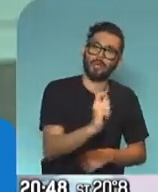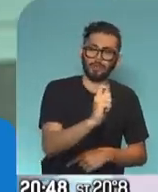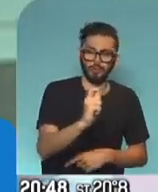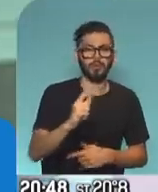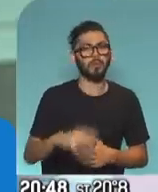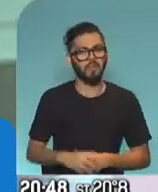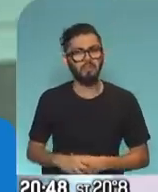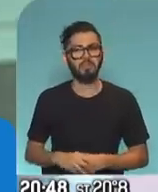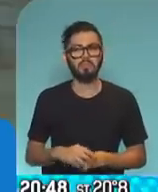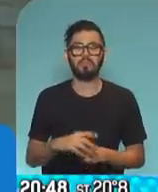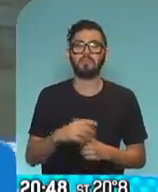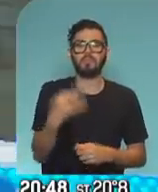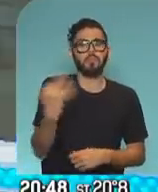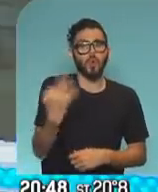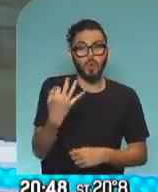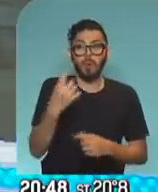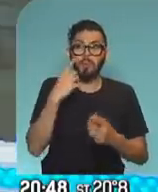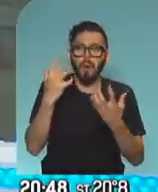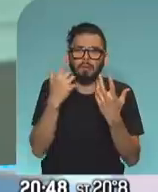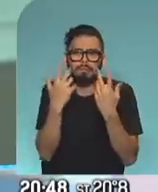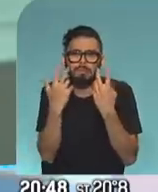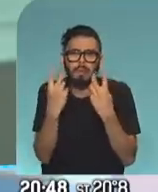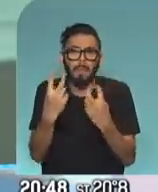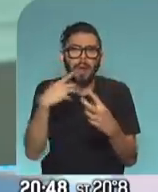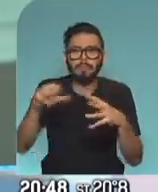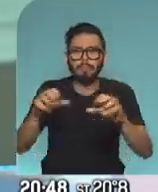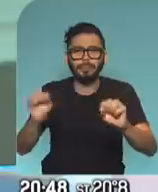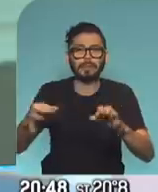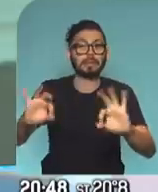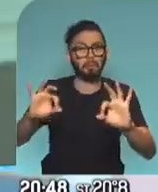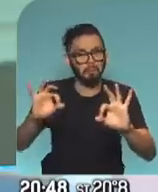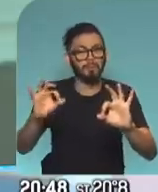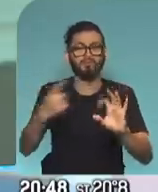otras cosas, increíble. Gracias, Fernanda. No, gracias a vos. Muchísimas gracias. Gracias, Fernanda Raberta, aquí titular de ANSES como todos los jueves.